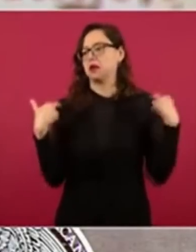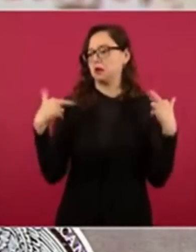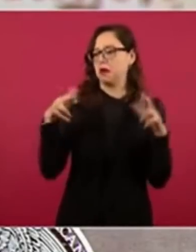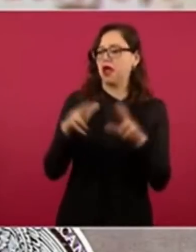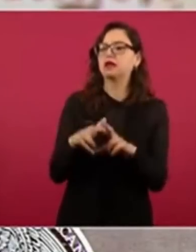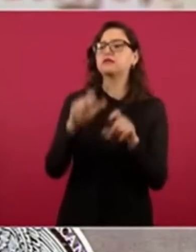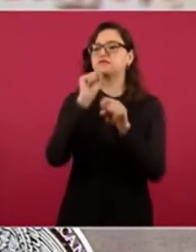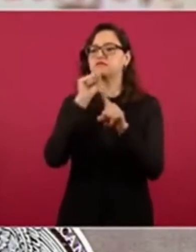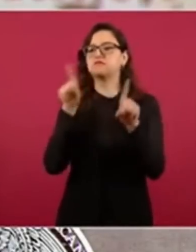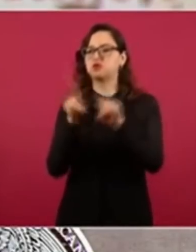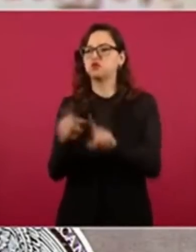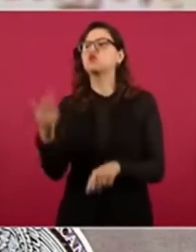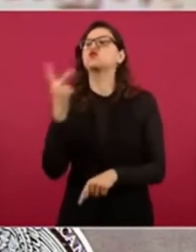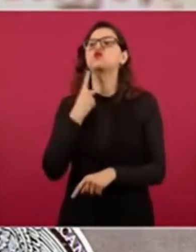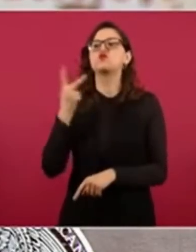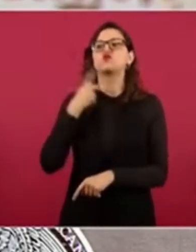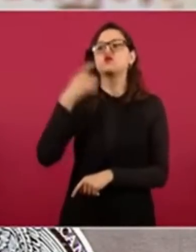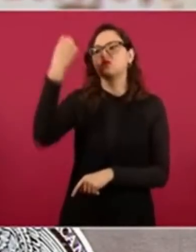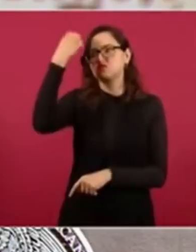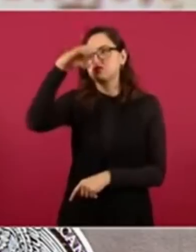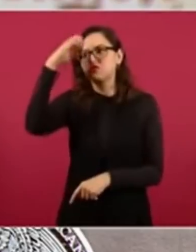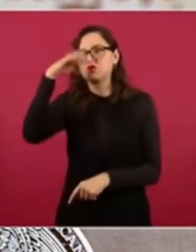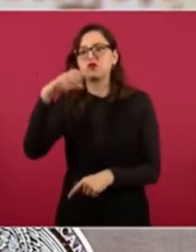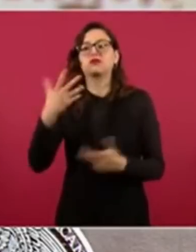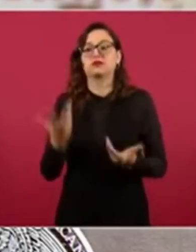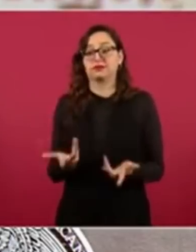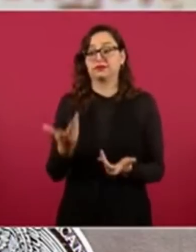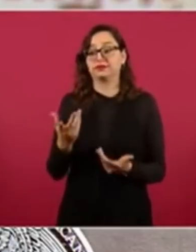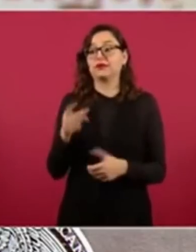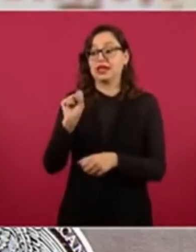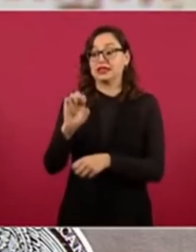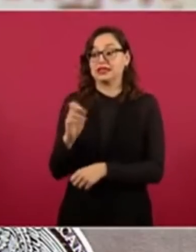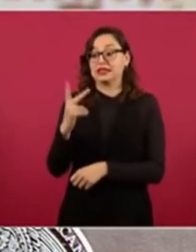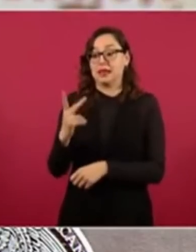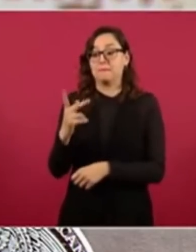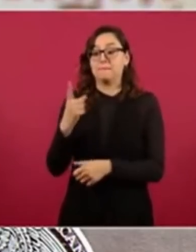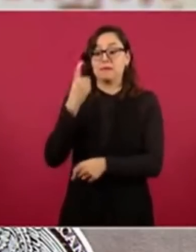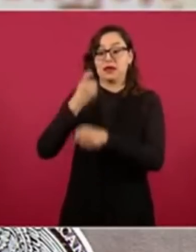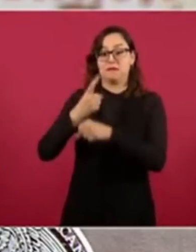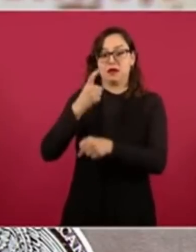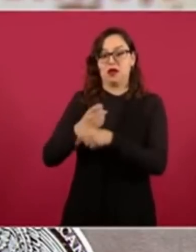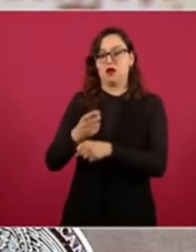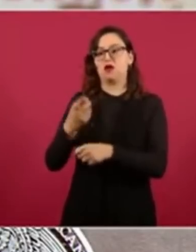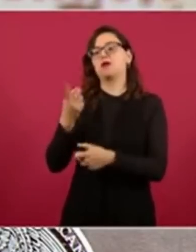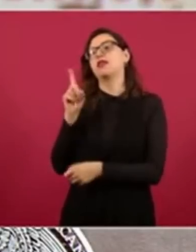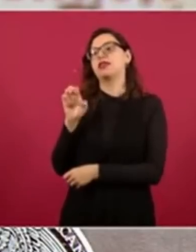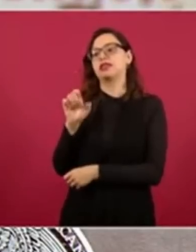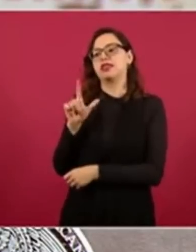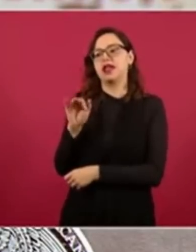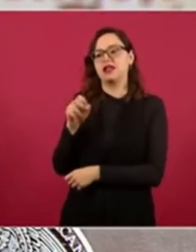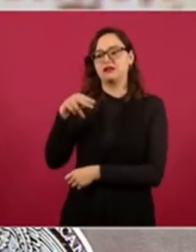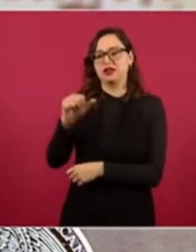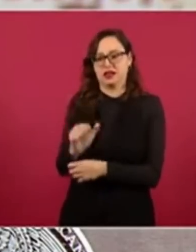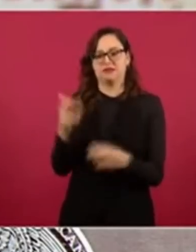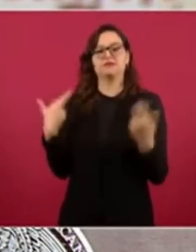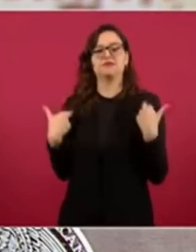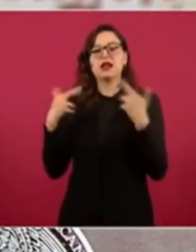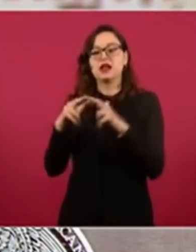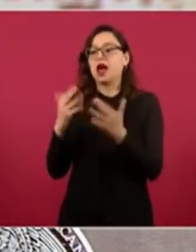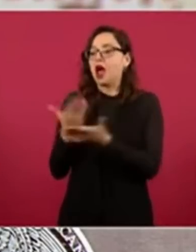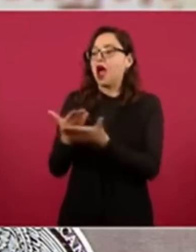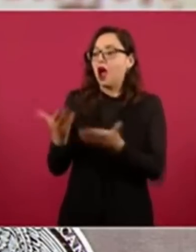la segunda maestra que ocupe el cargo, junto con la maestra Delfina Gómez. Una vez que se dio a conocer este